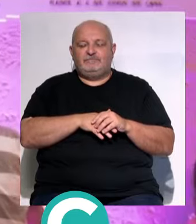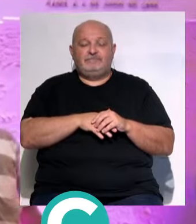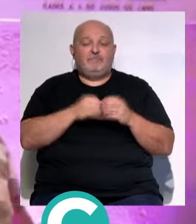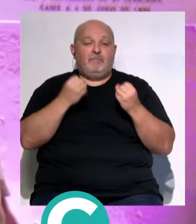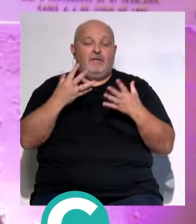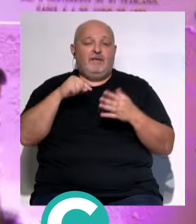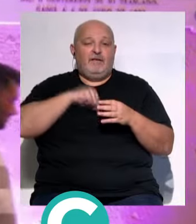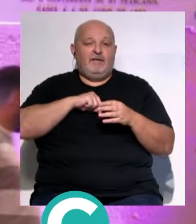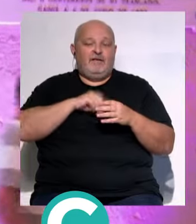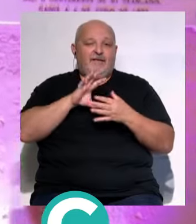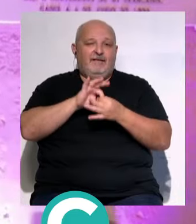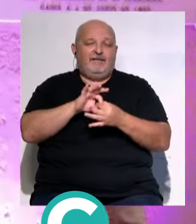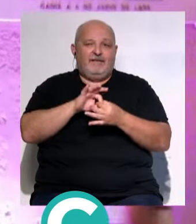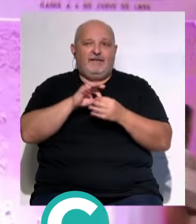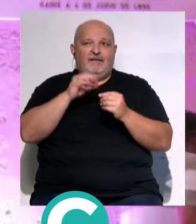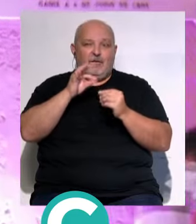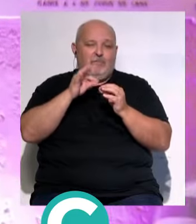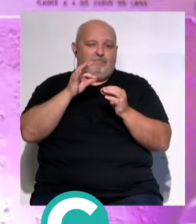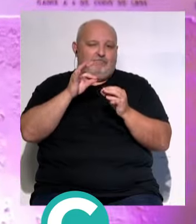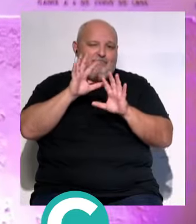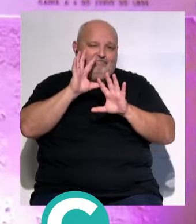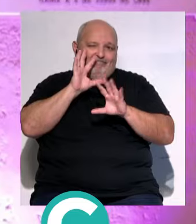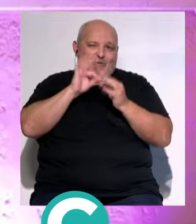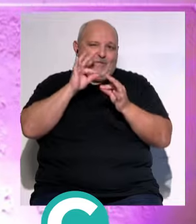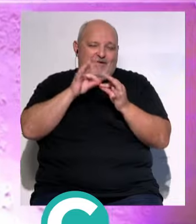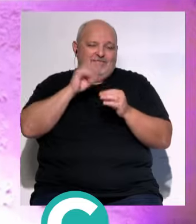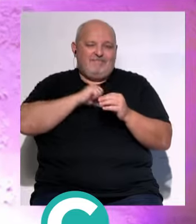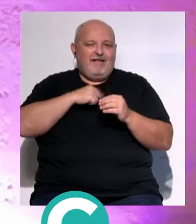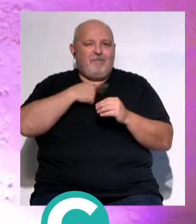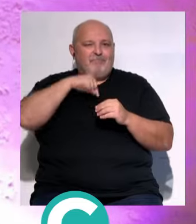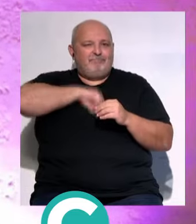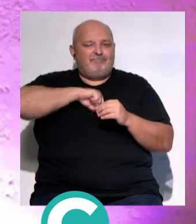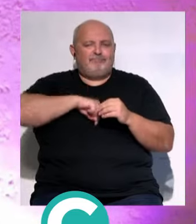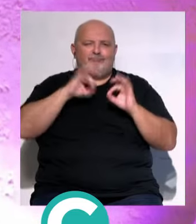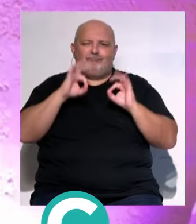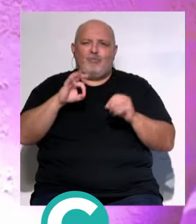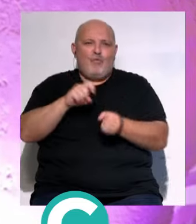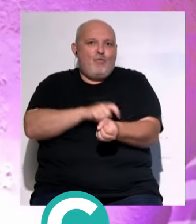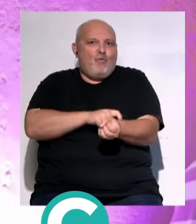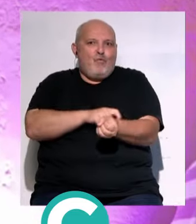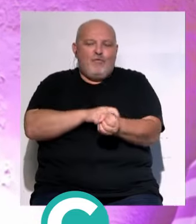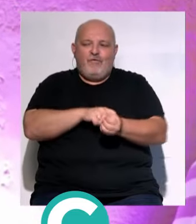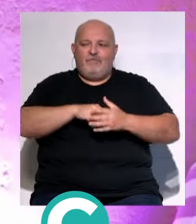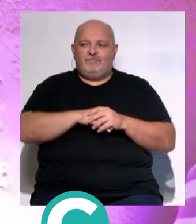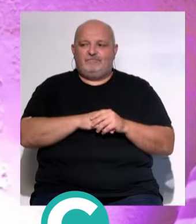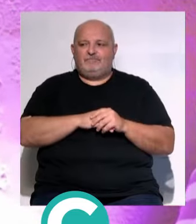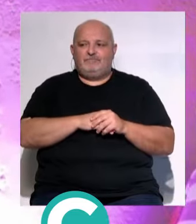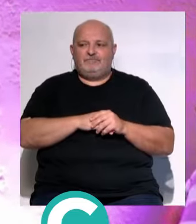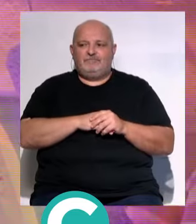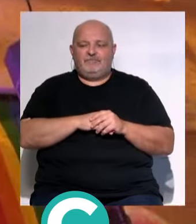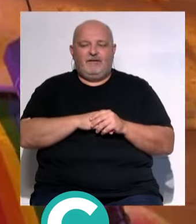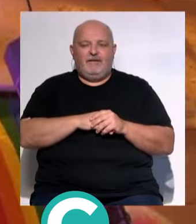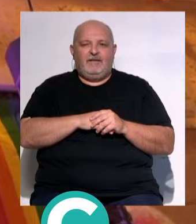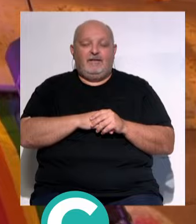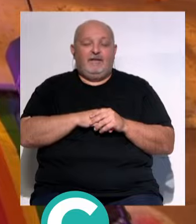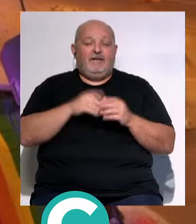...bueno, yo parece que vengo a dar las uvas... ...no, nunca he dado un pregón... ...y estoy muy nerviosa... ...guapa... ...lo sepáis.